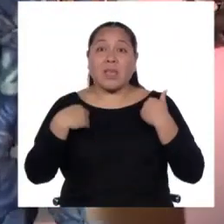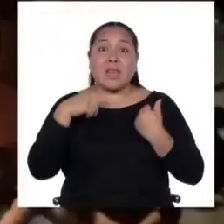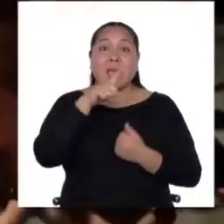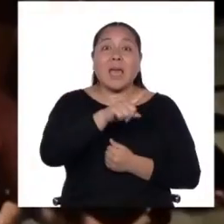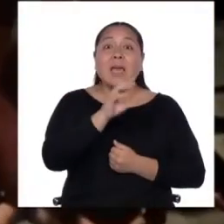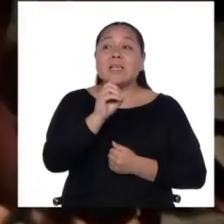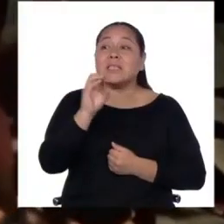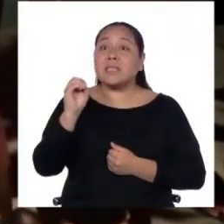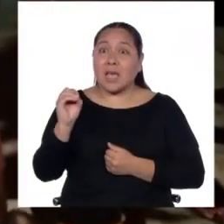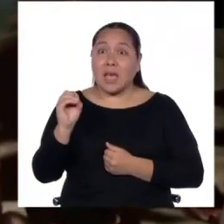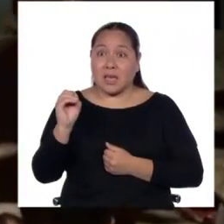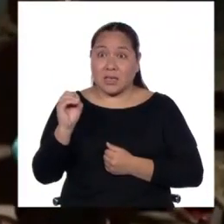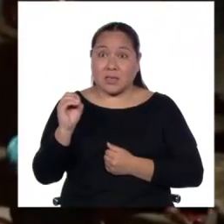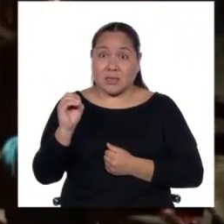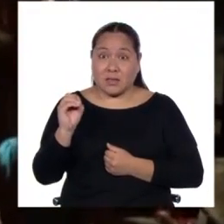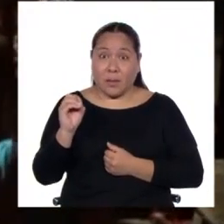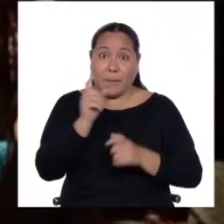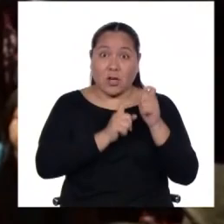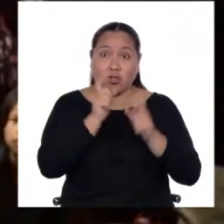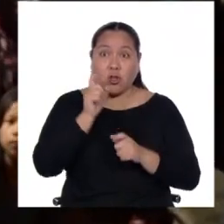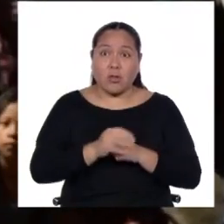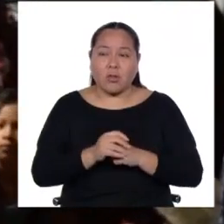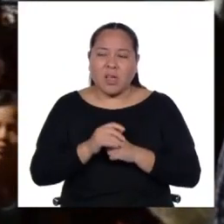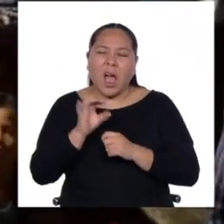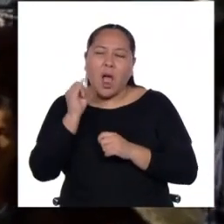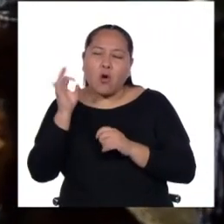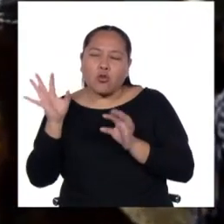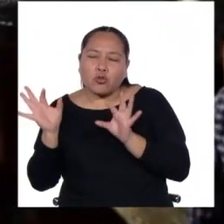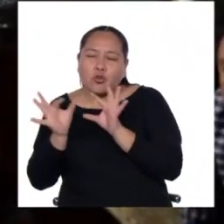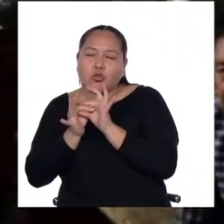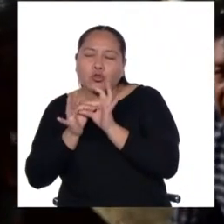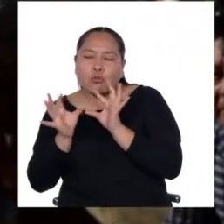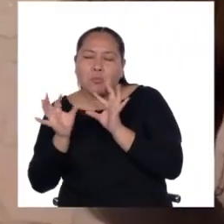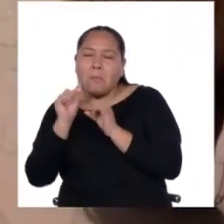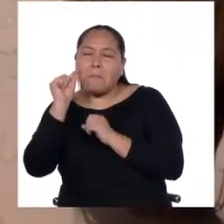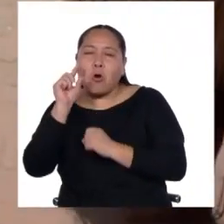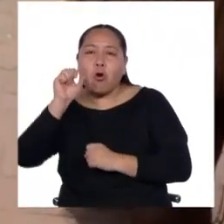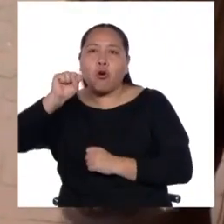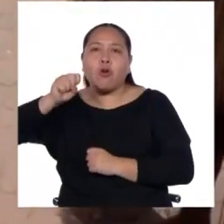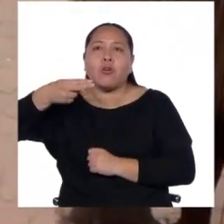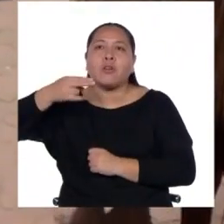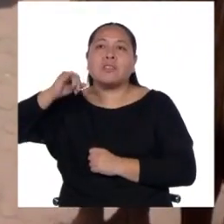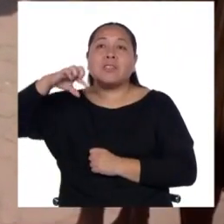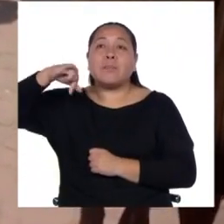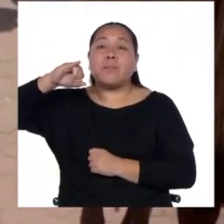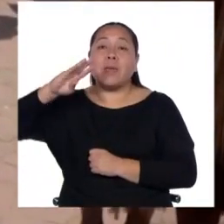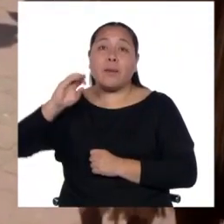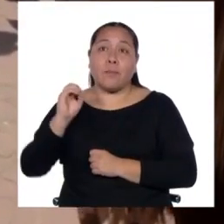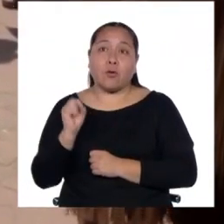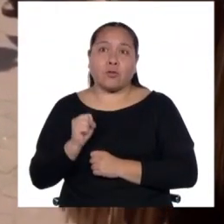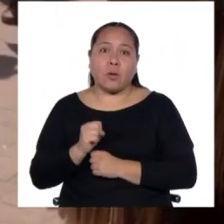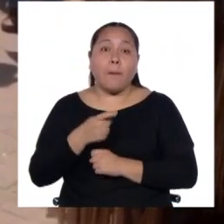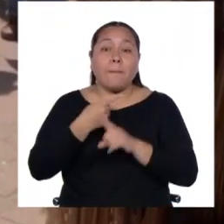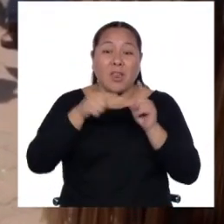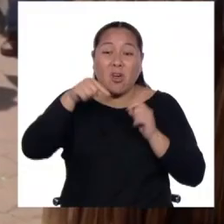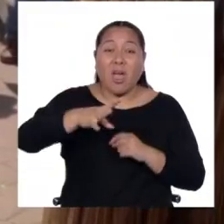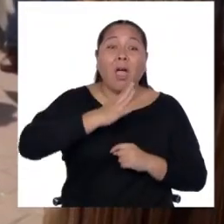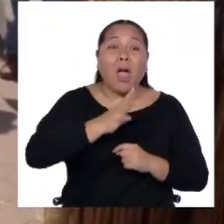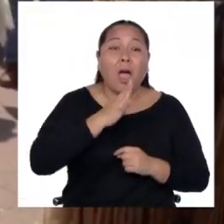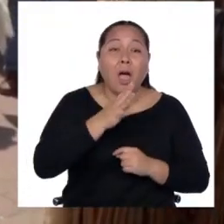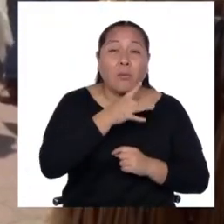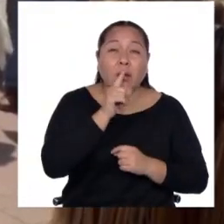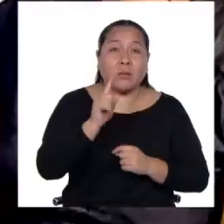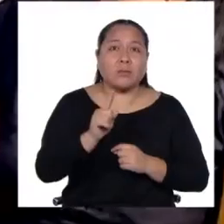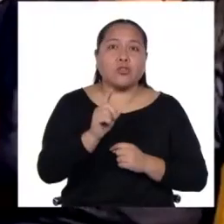todos con algo de sangre shipiba, la mayoría con algo de sangre shipiba, pero hablantes fluidos, fluidos del idioma, solo